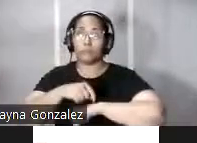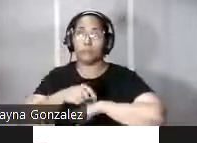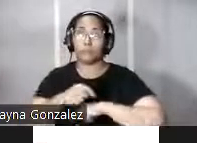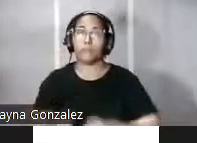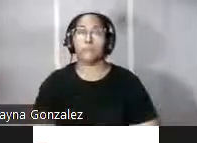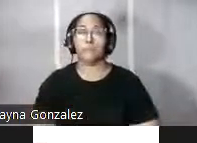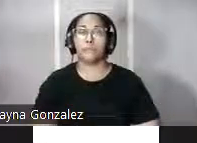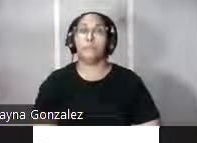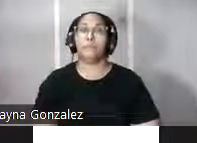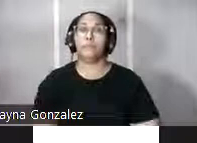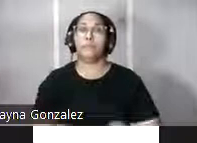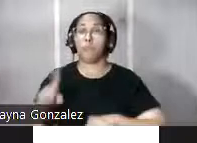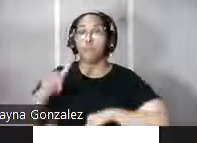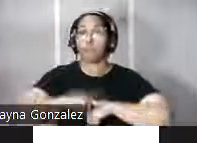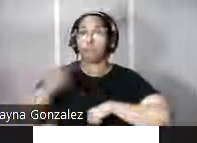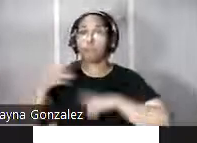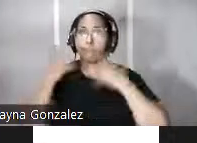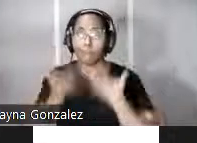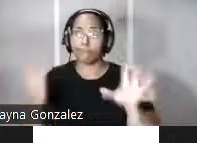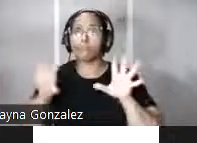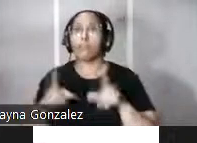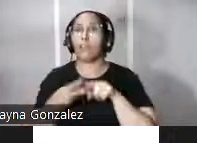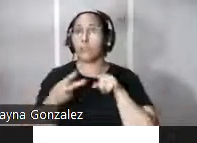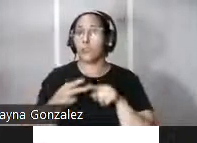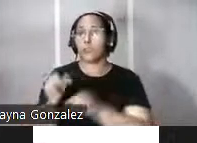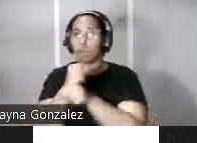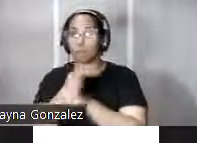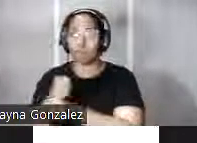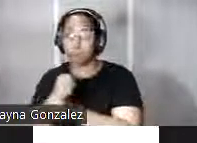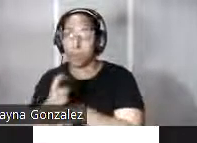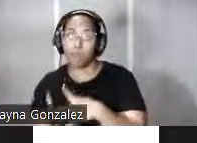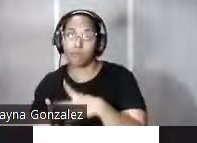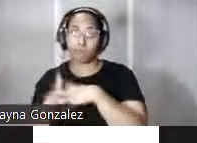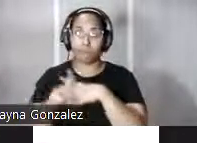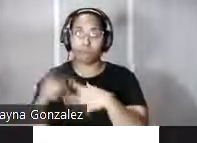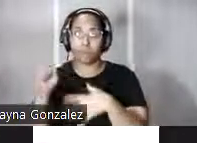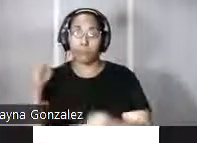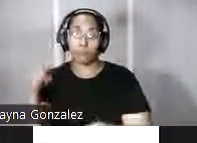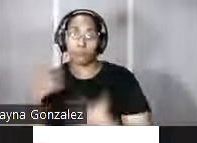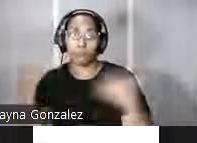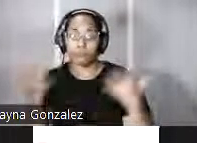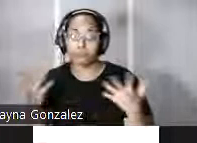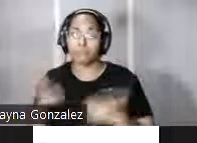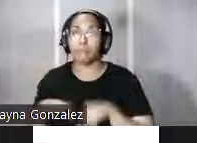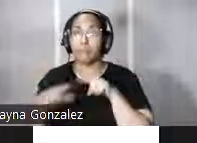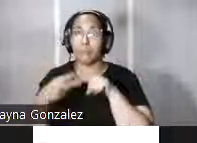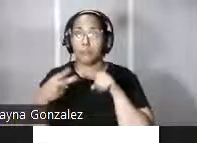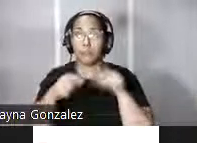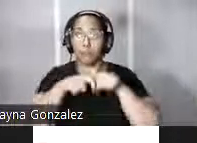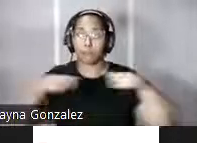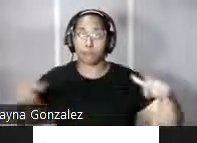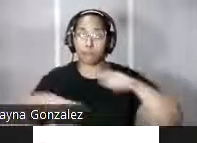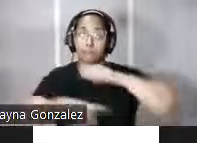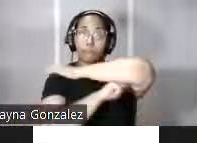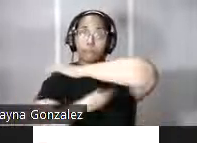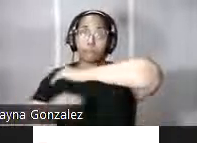Una vez concluidas estas dos primeras obras defensivas surgió la necesidad de construir dos puentes que facilitaran el